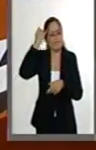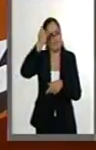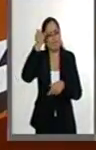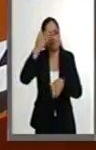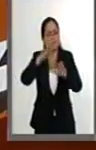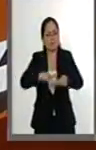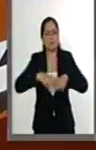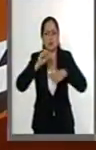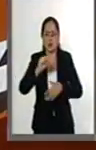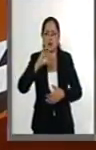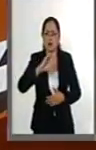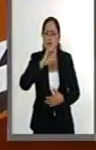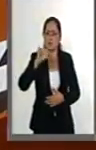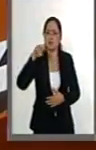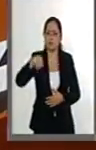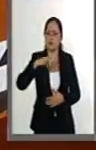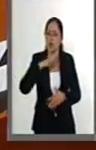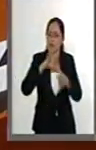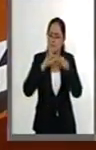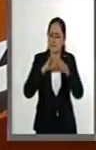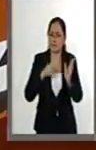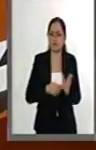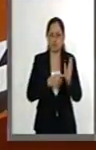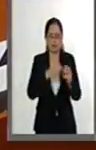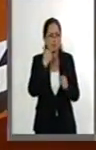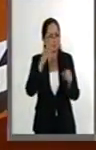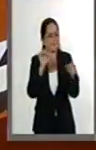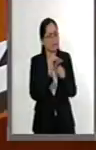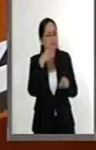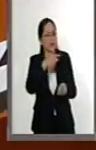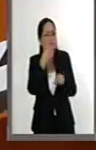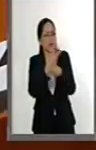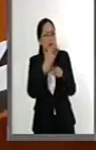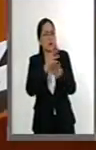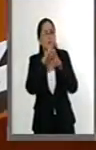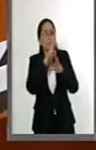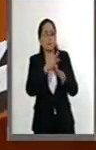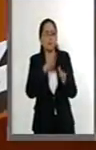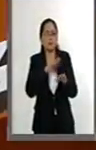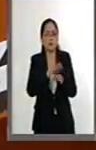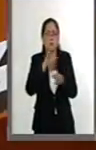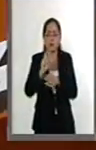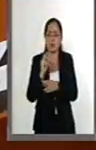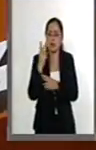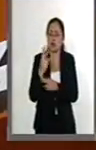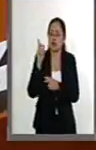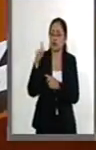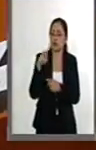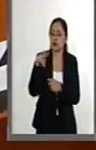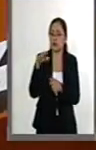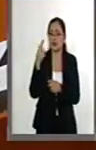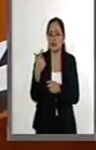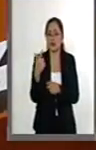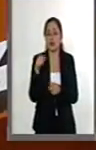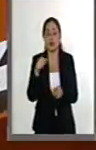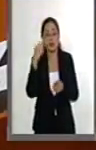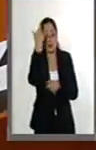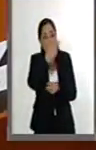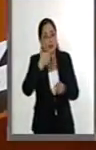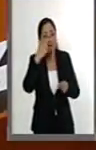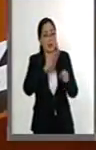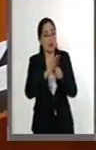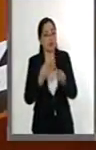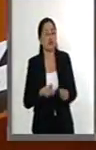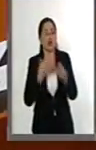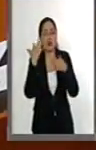Pleno de la Suprema Corte de Justicia de la Nación al resolver la controversia 32-2007, en donde se analizó la